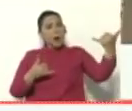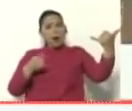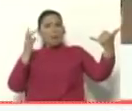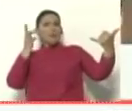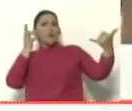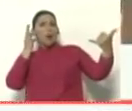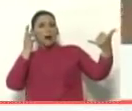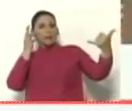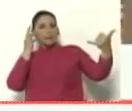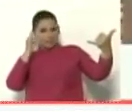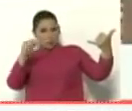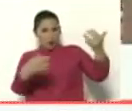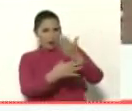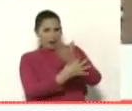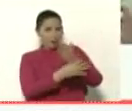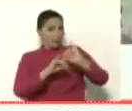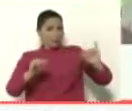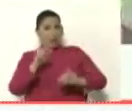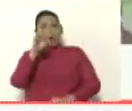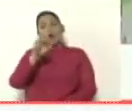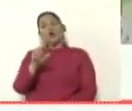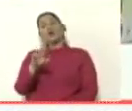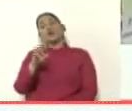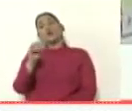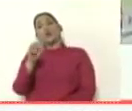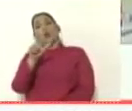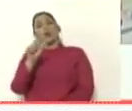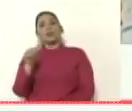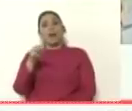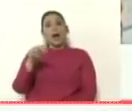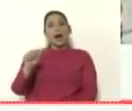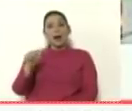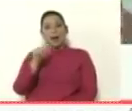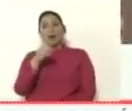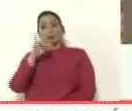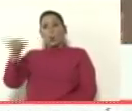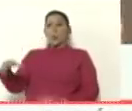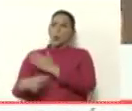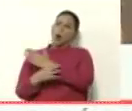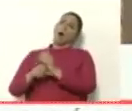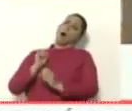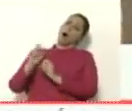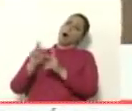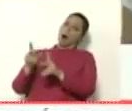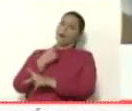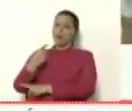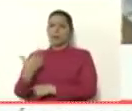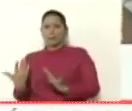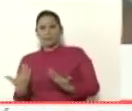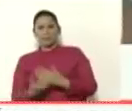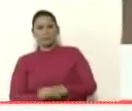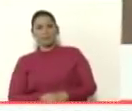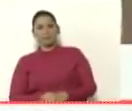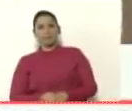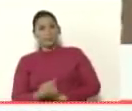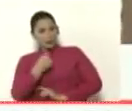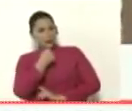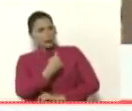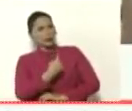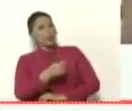Cúcuta, así está presentada en su celular, y le dice, Guaidó le responde, ok, y le dice, Marrero,